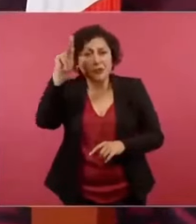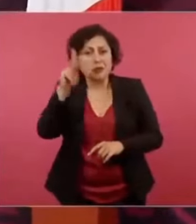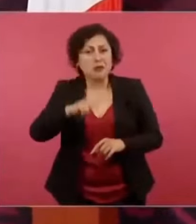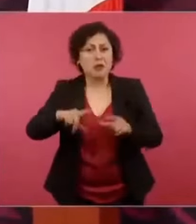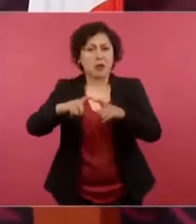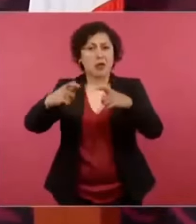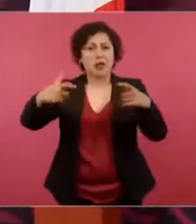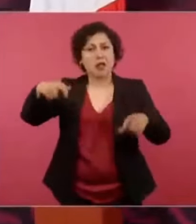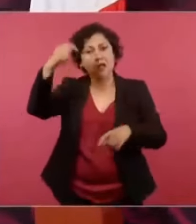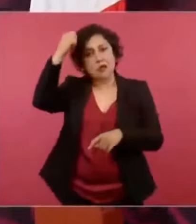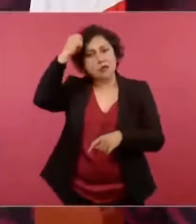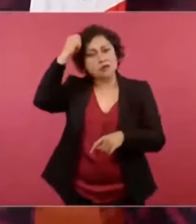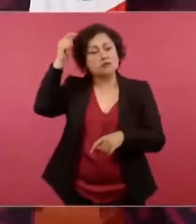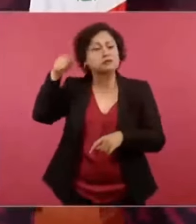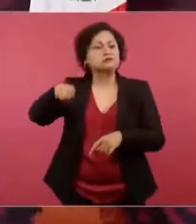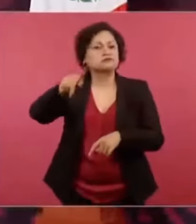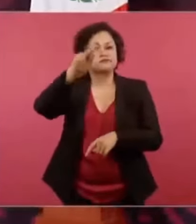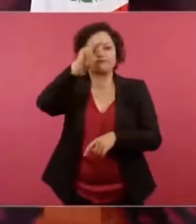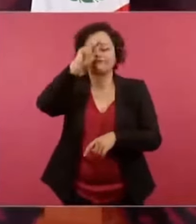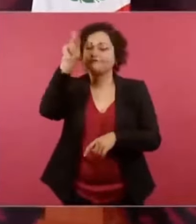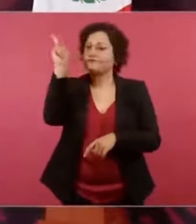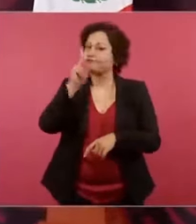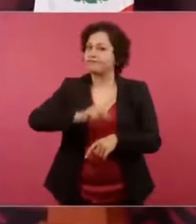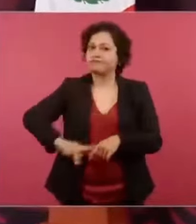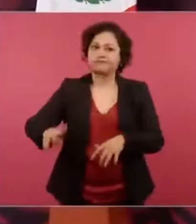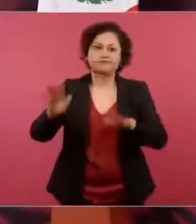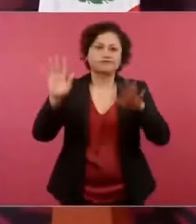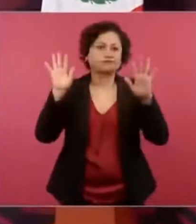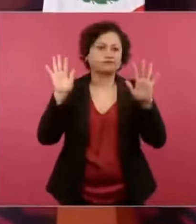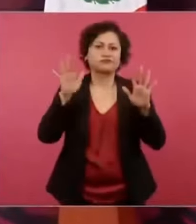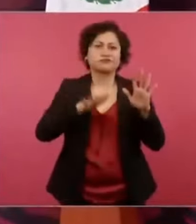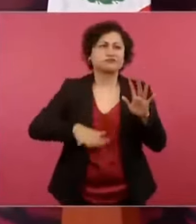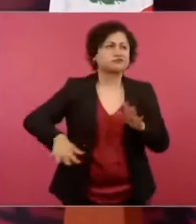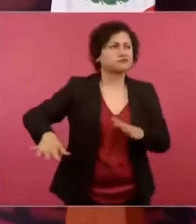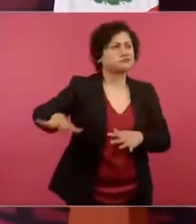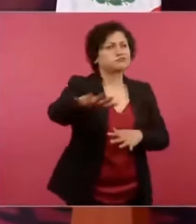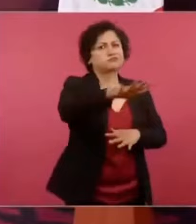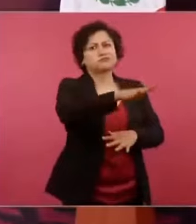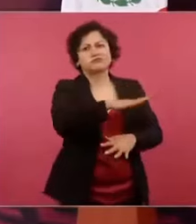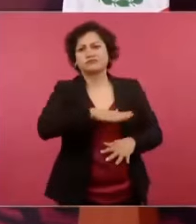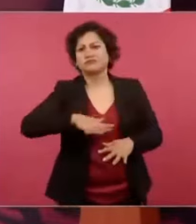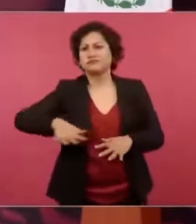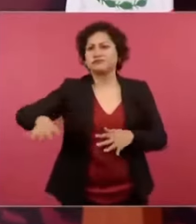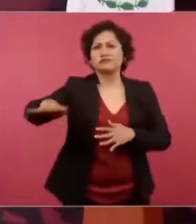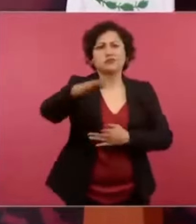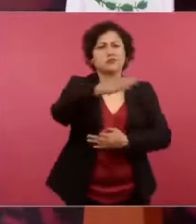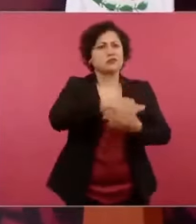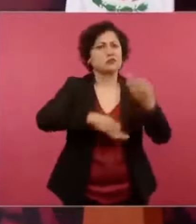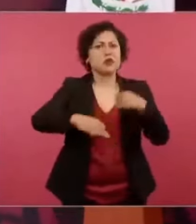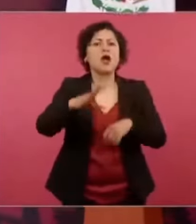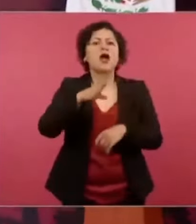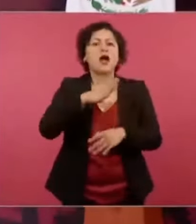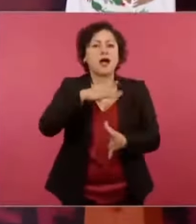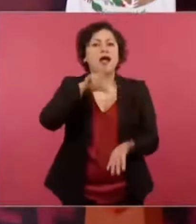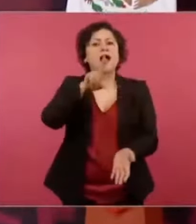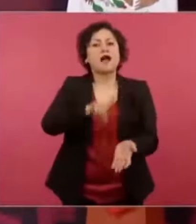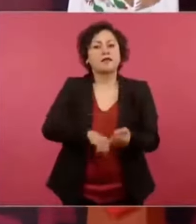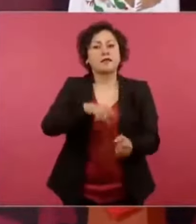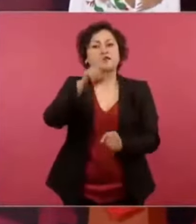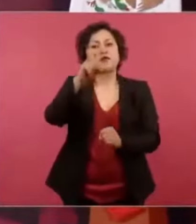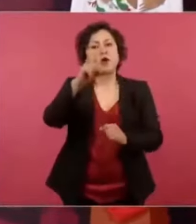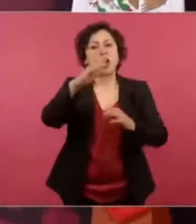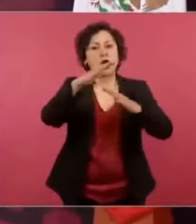Esto está en la zona, pero está más cerca del